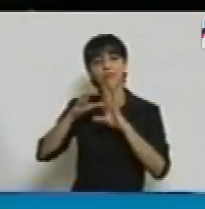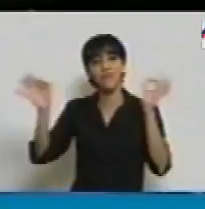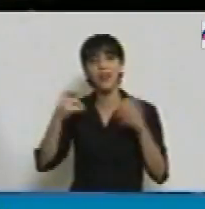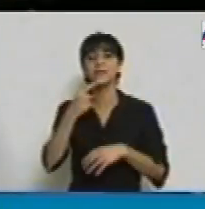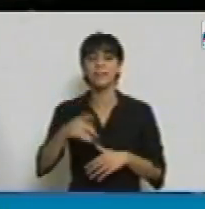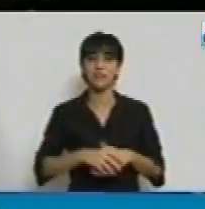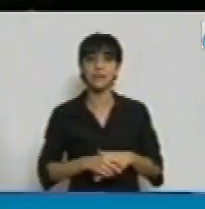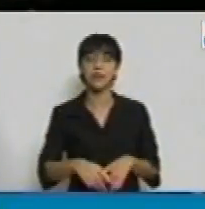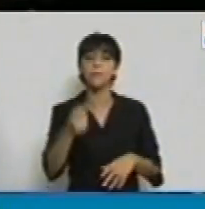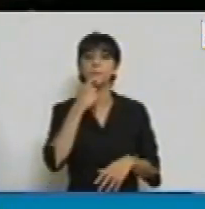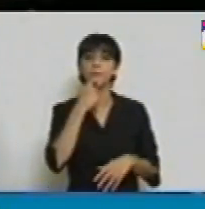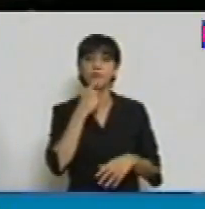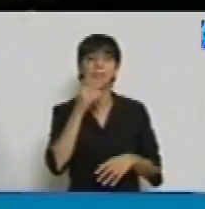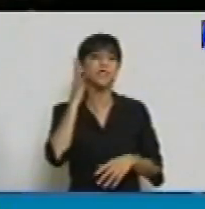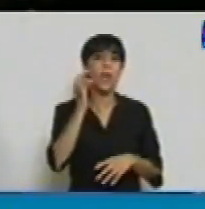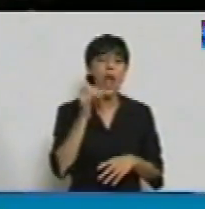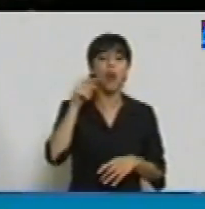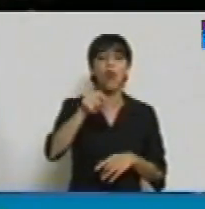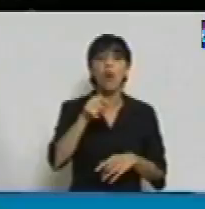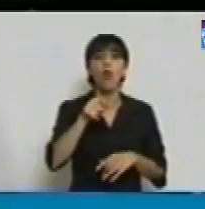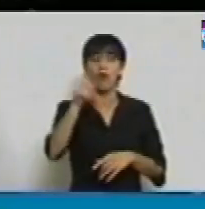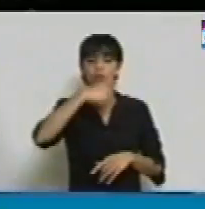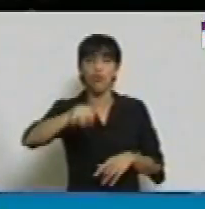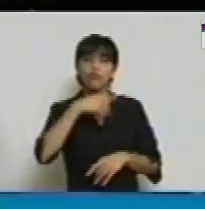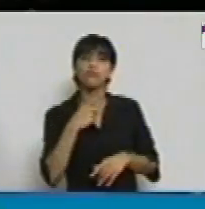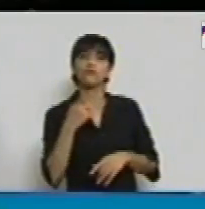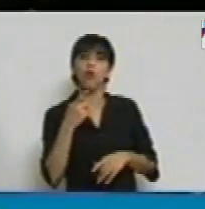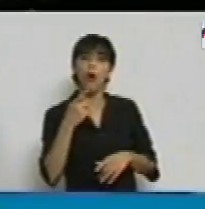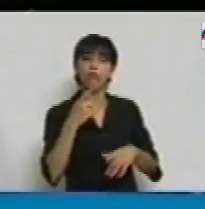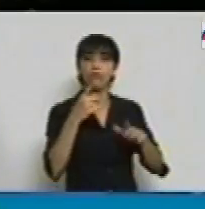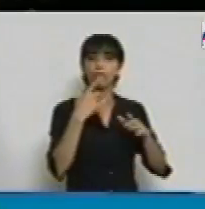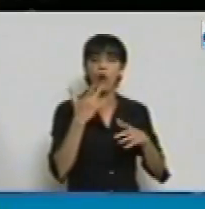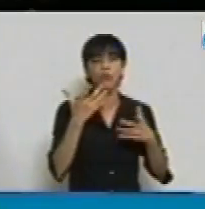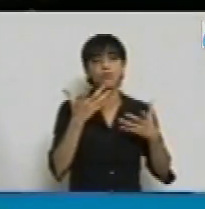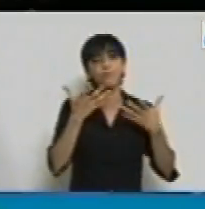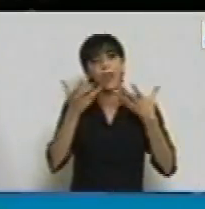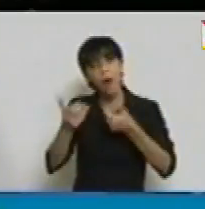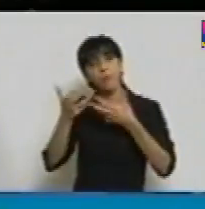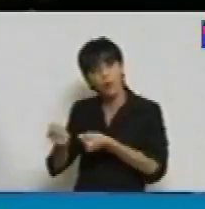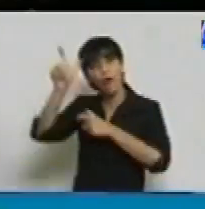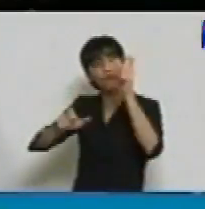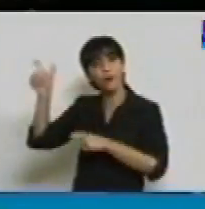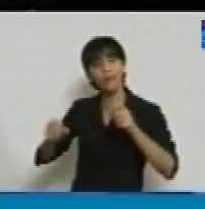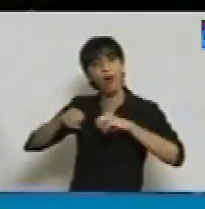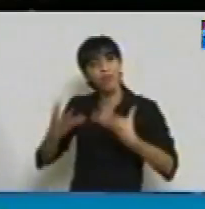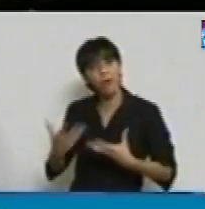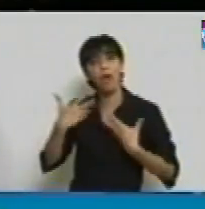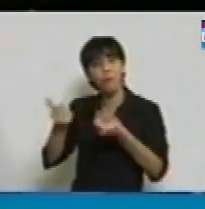se legisla explícita y taxativamente a favor del débil, queda legislado